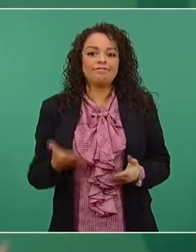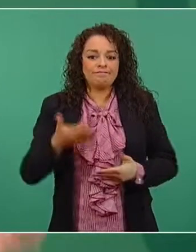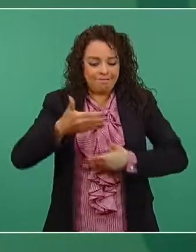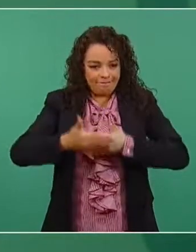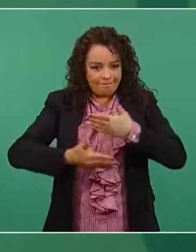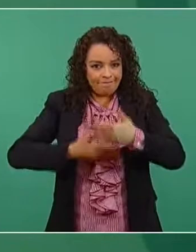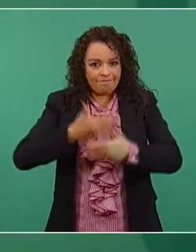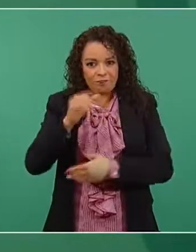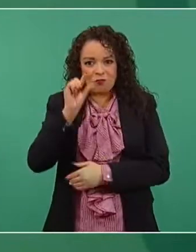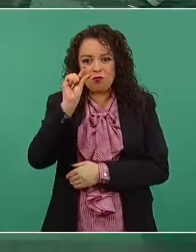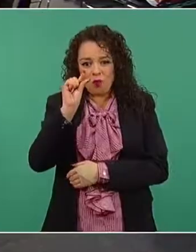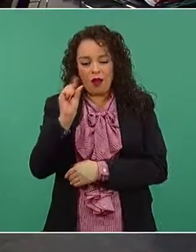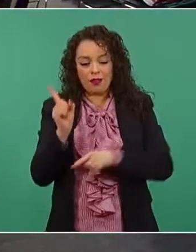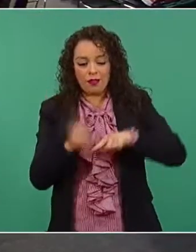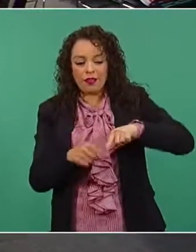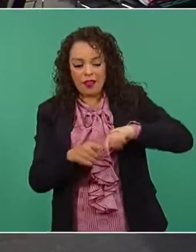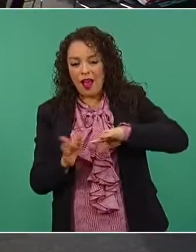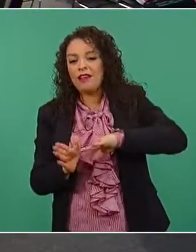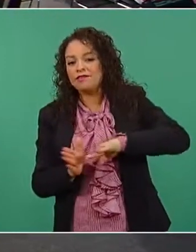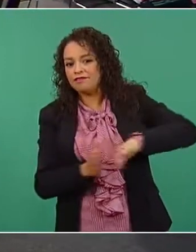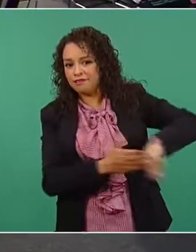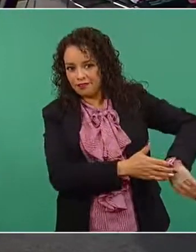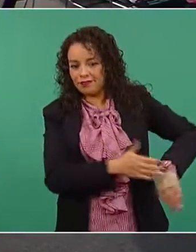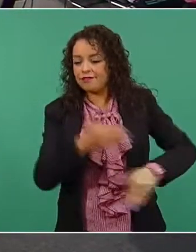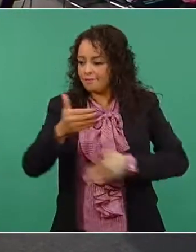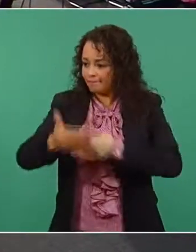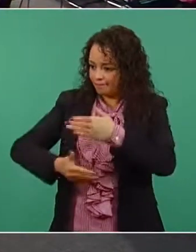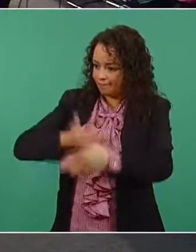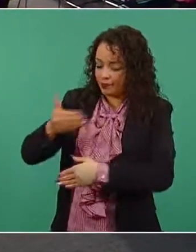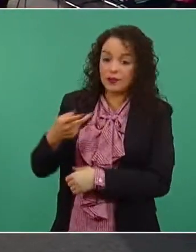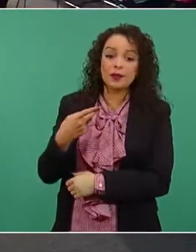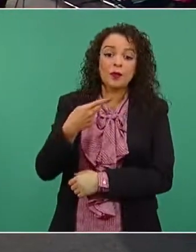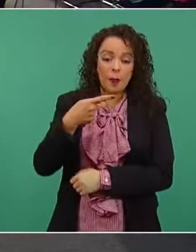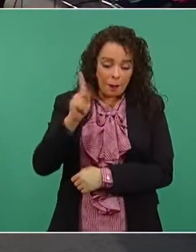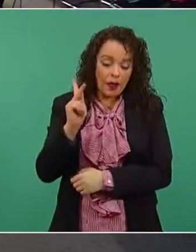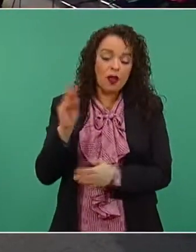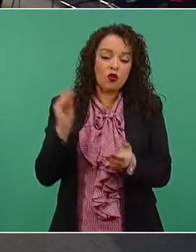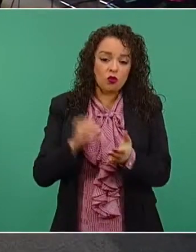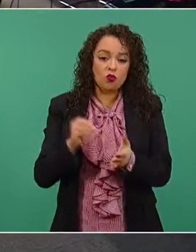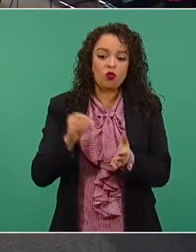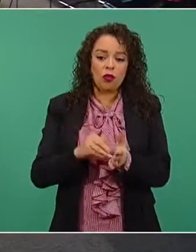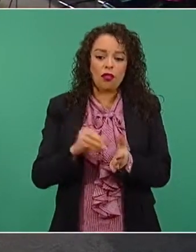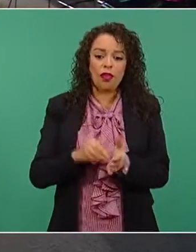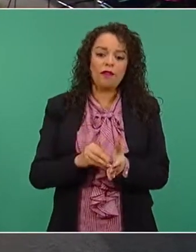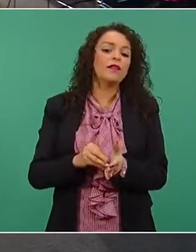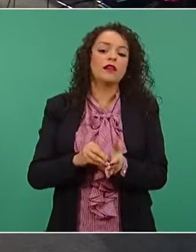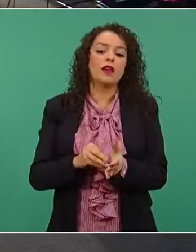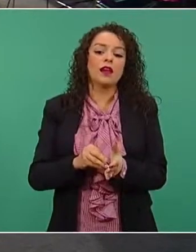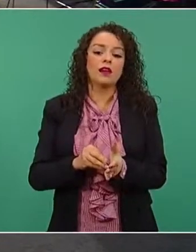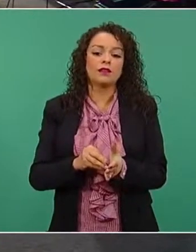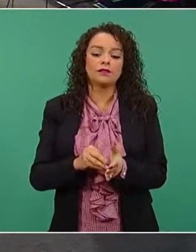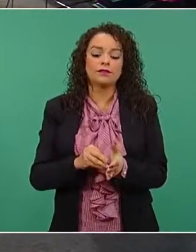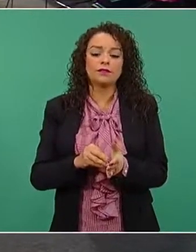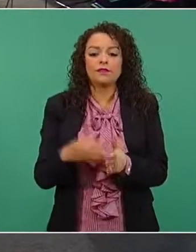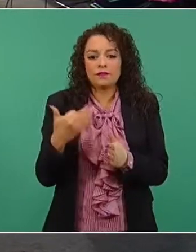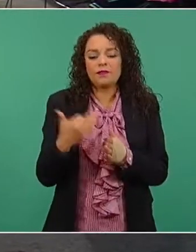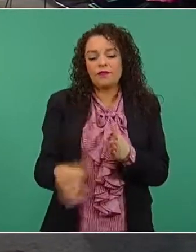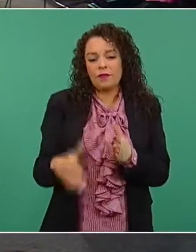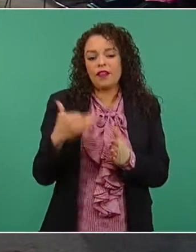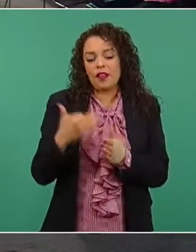todavía quedan inercias.